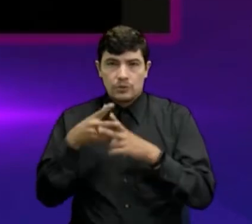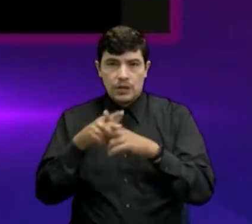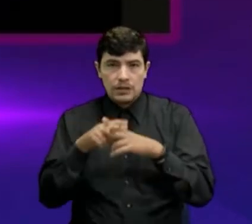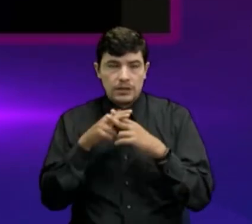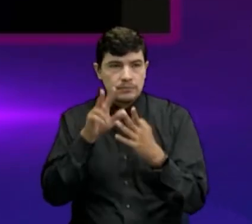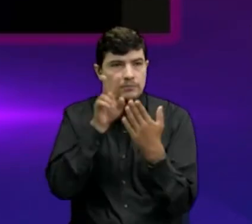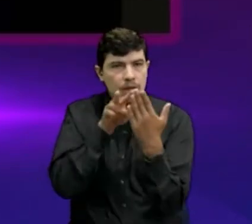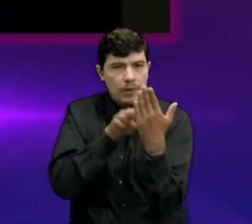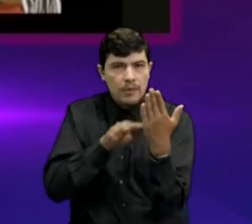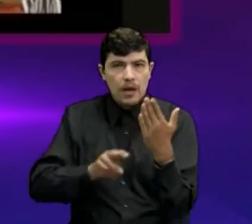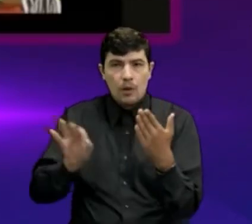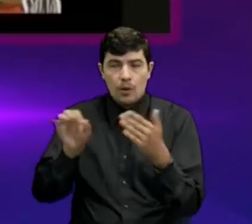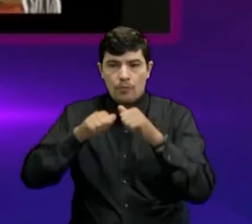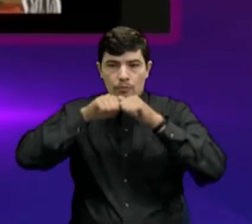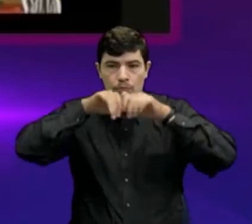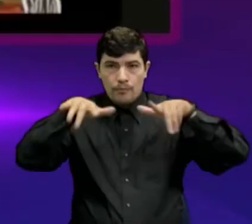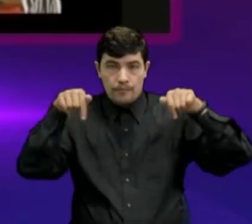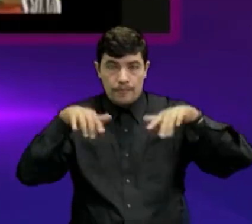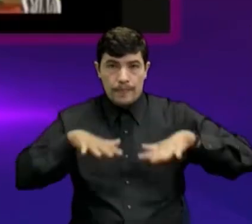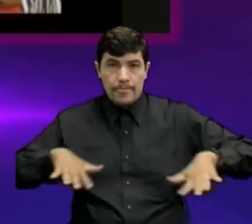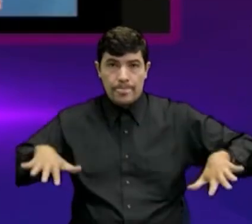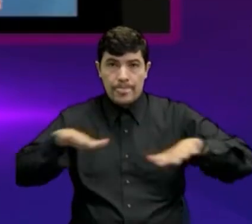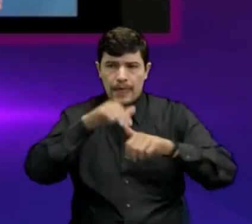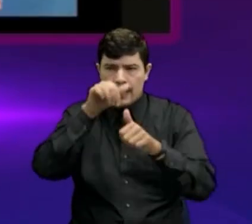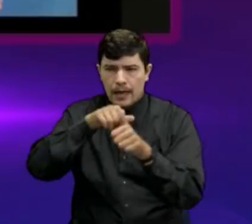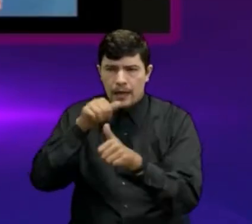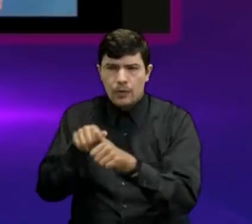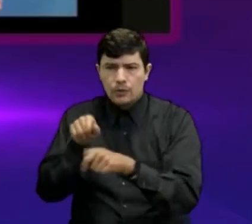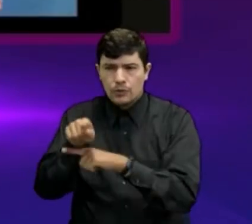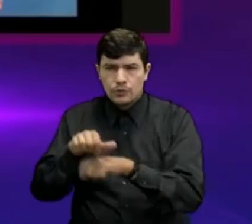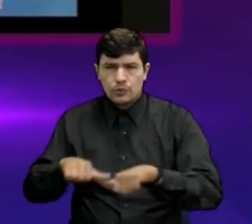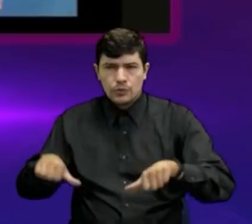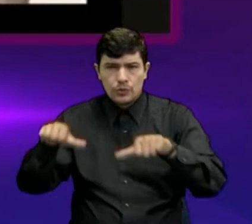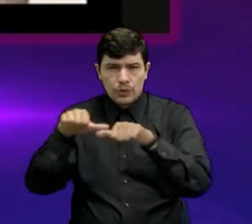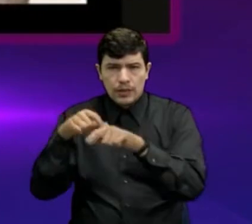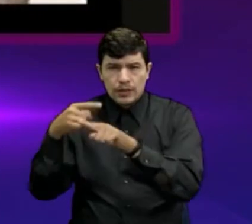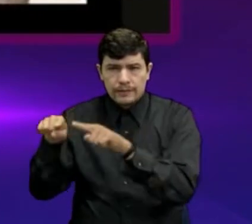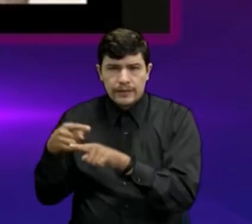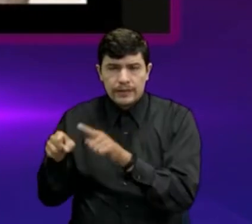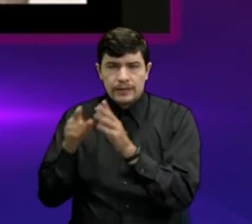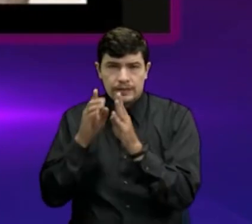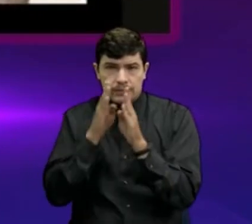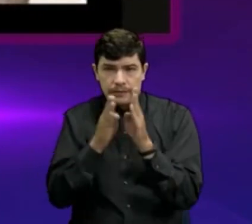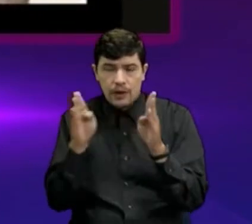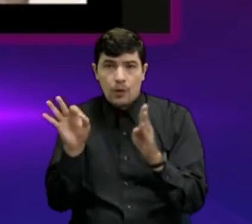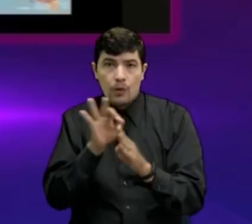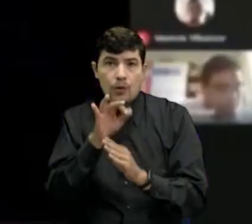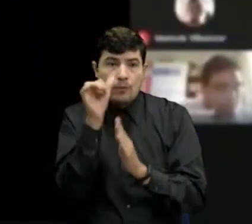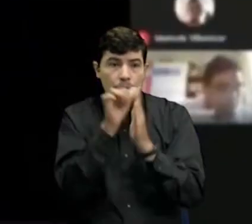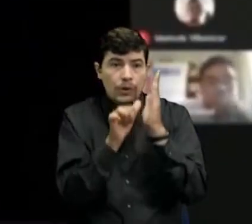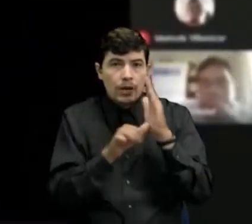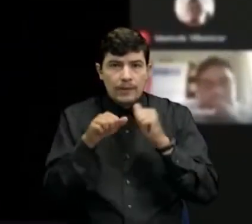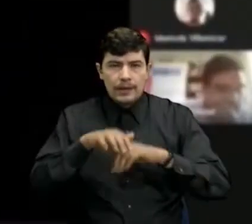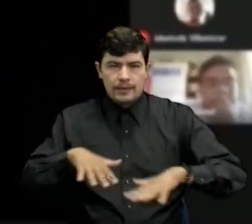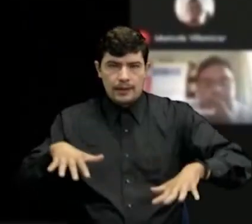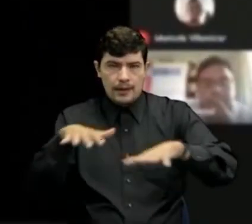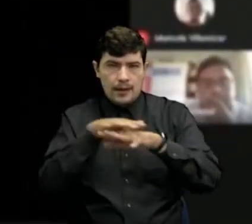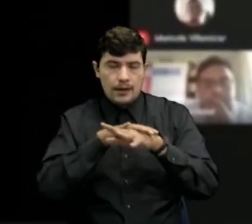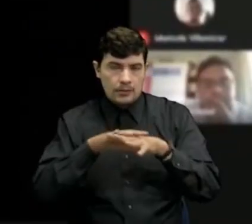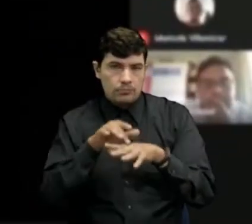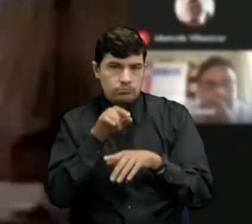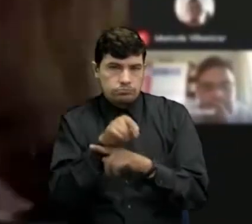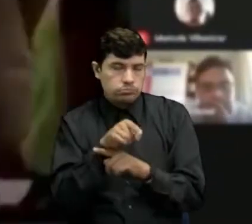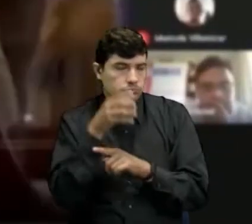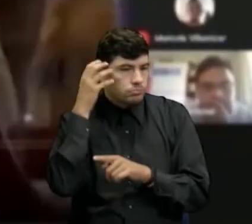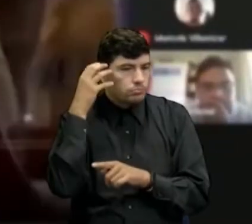transmitidos y retransmitidos a través de cada una de las bibliotecas de los municipios y también con programas radiales. La temática de